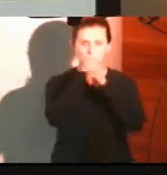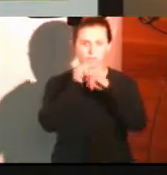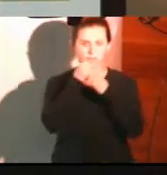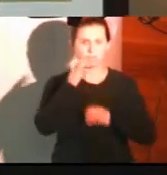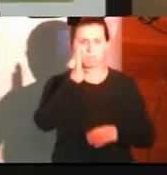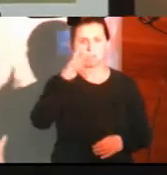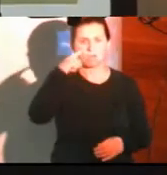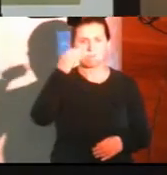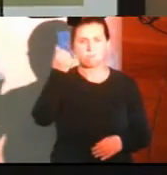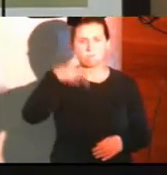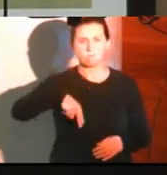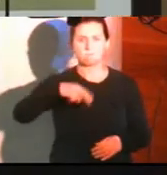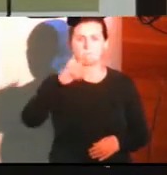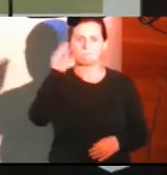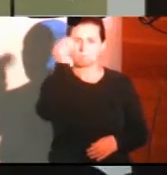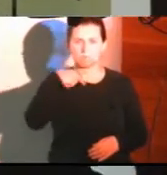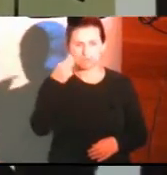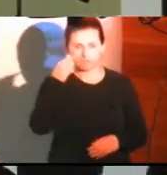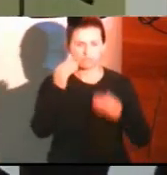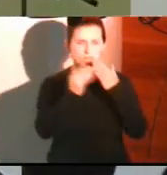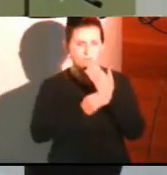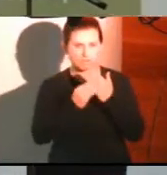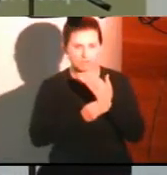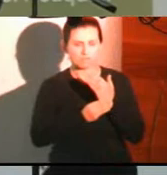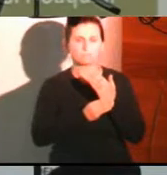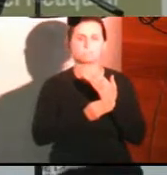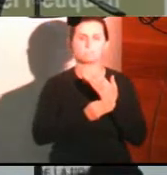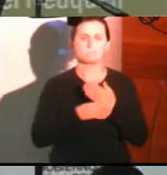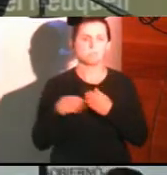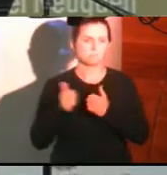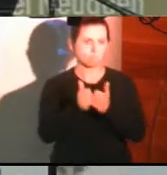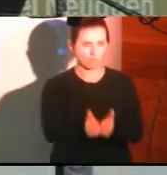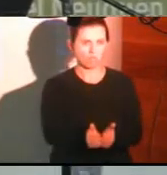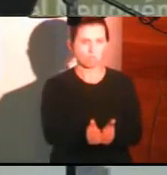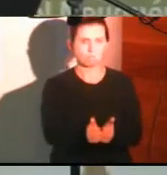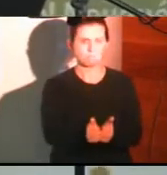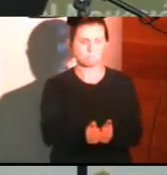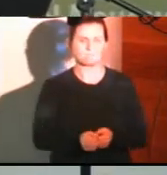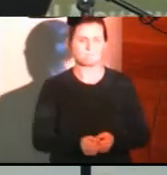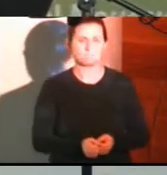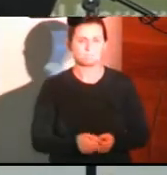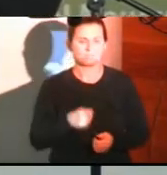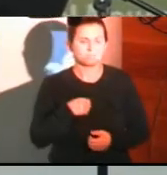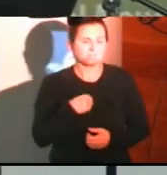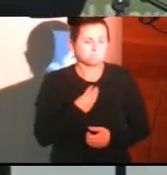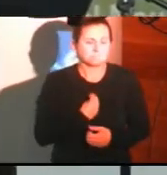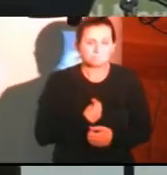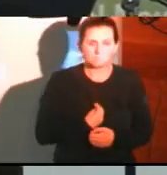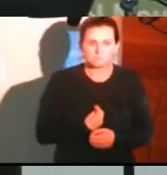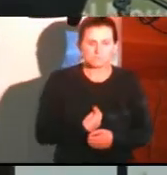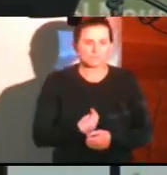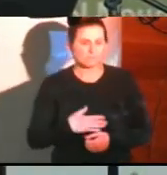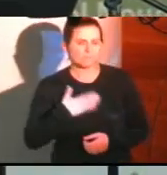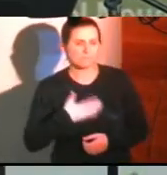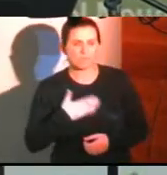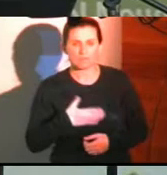Bianchi, de Arsat Nación, ministros que nos acompañan. La verdad que es un honor volver a